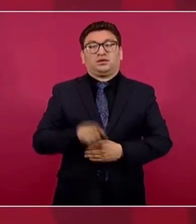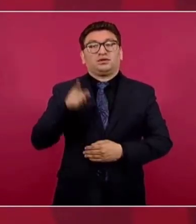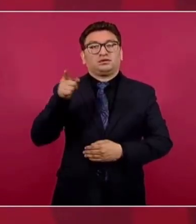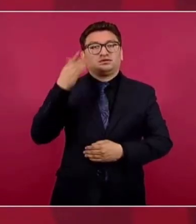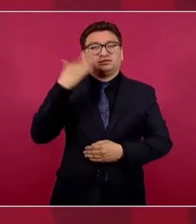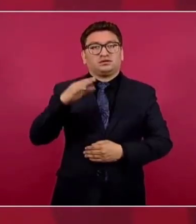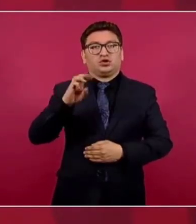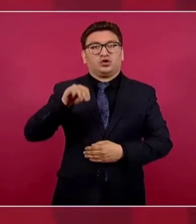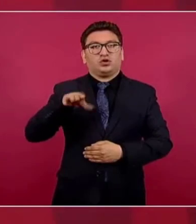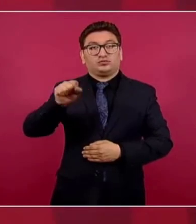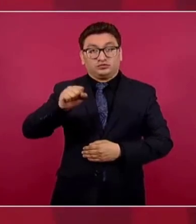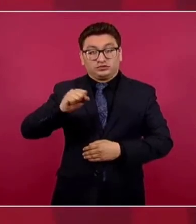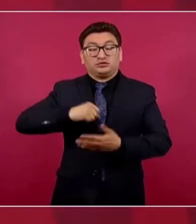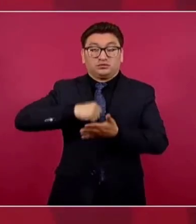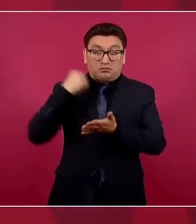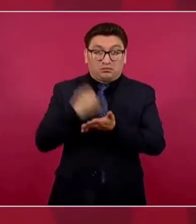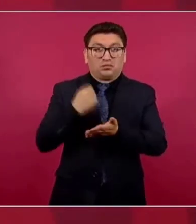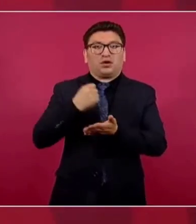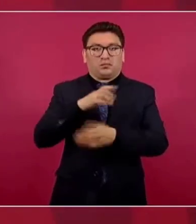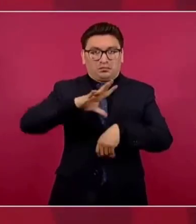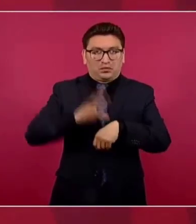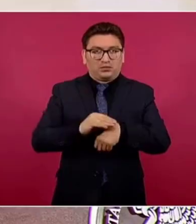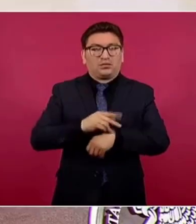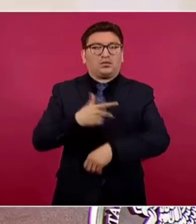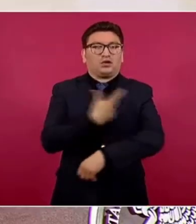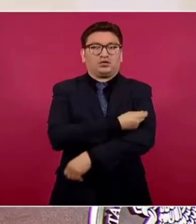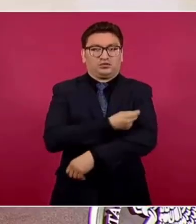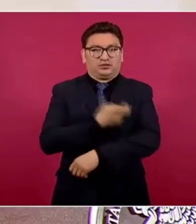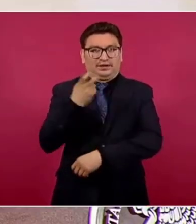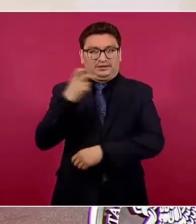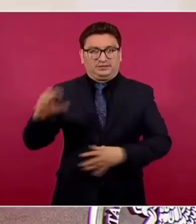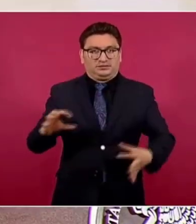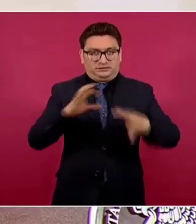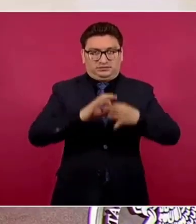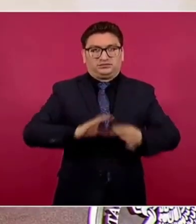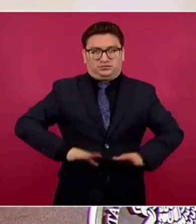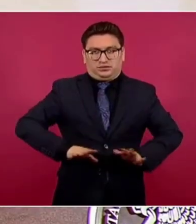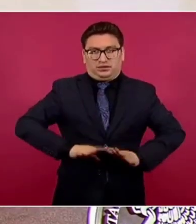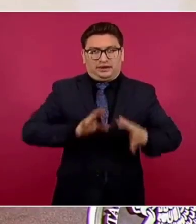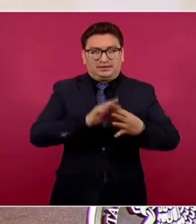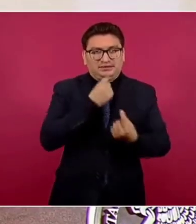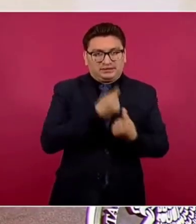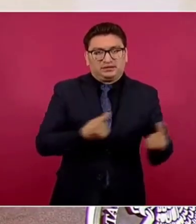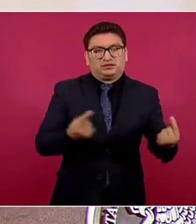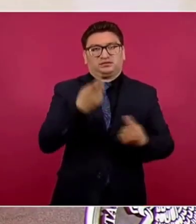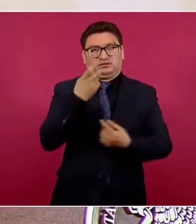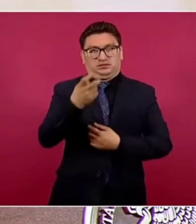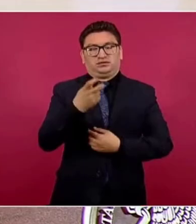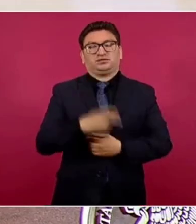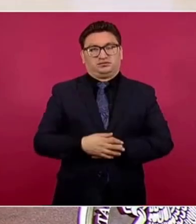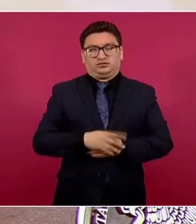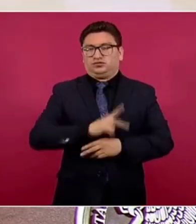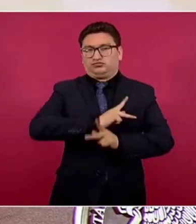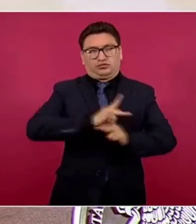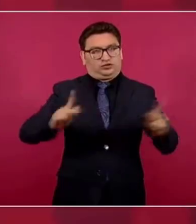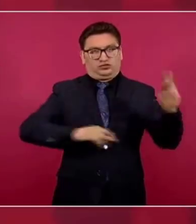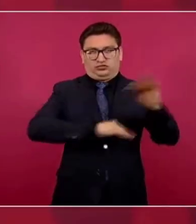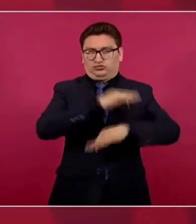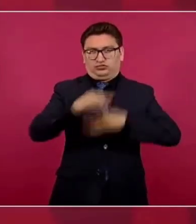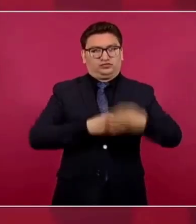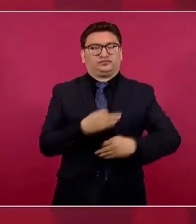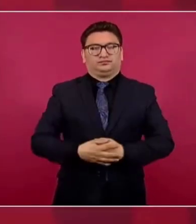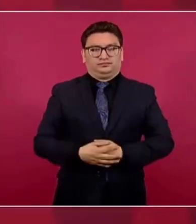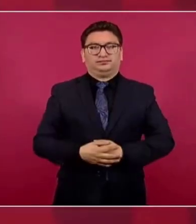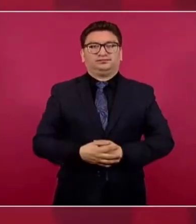Organización Mundial de la Salud con la vacuna correspondiente. Sería también universal para